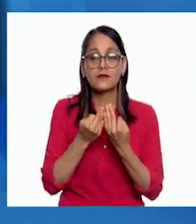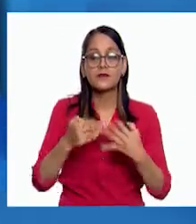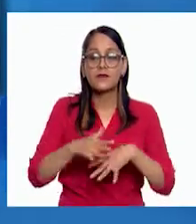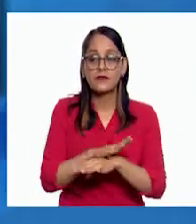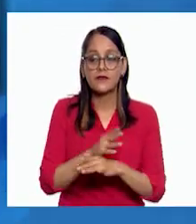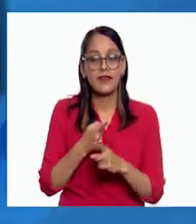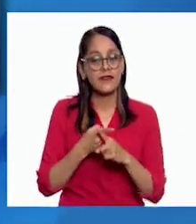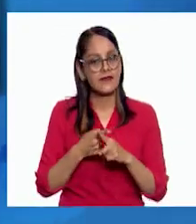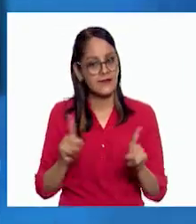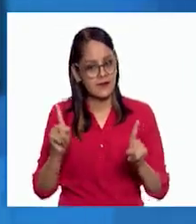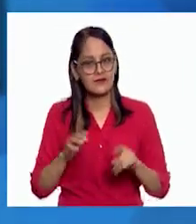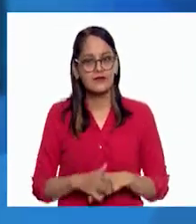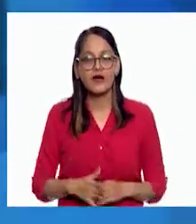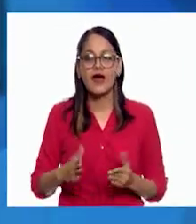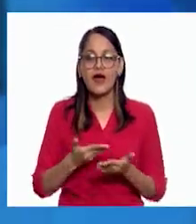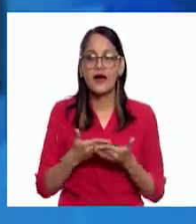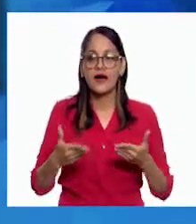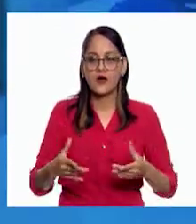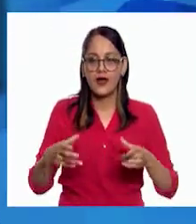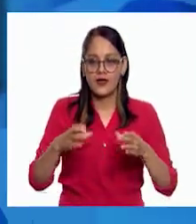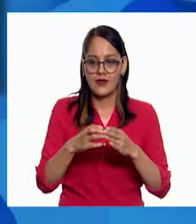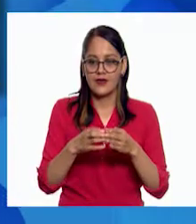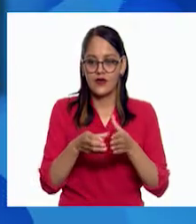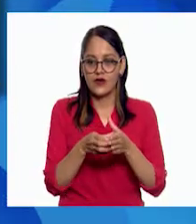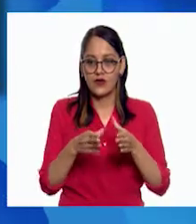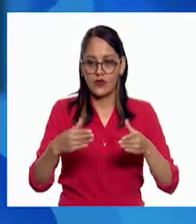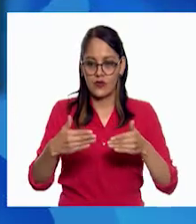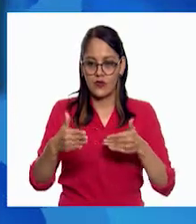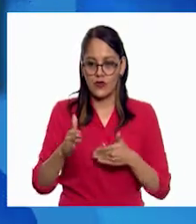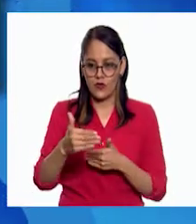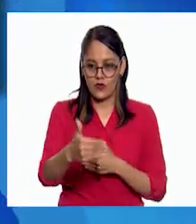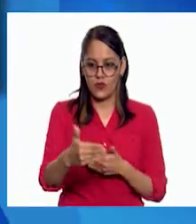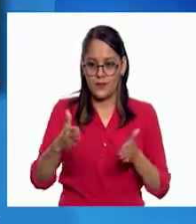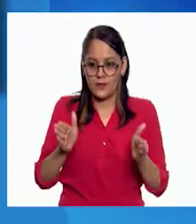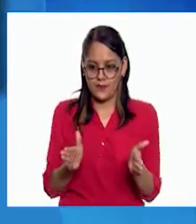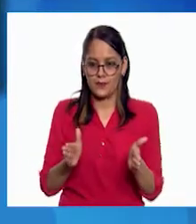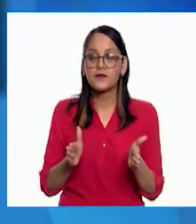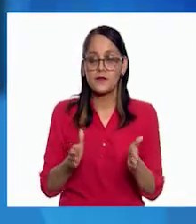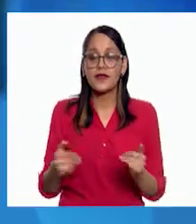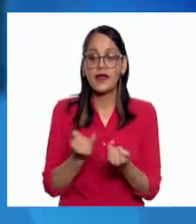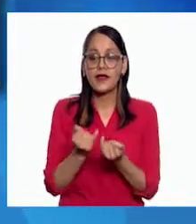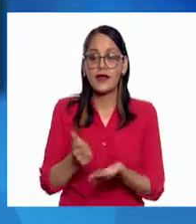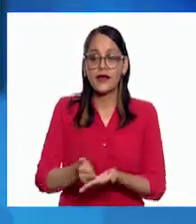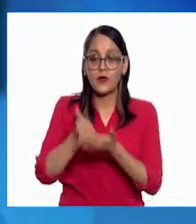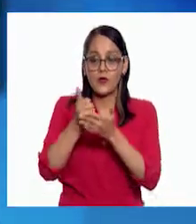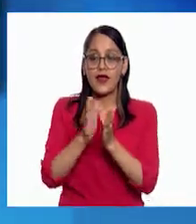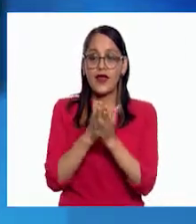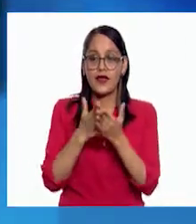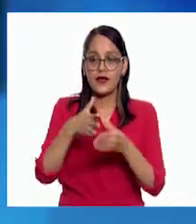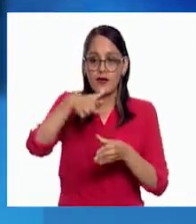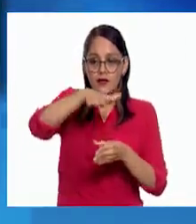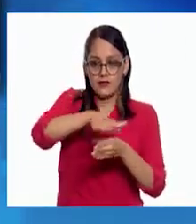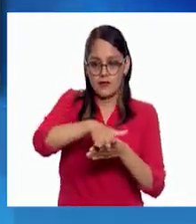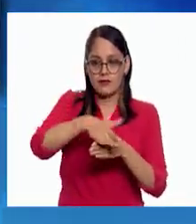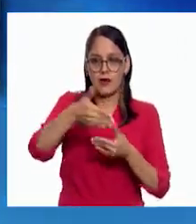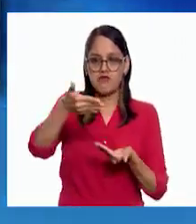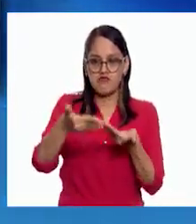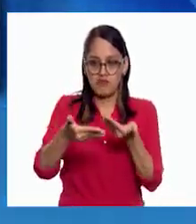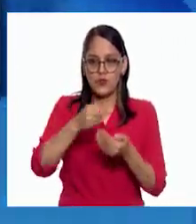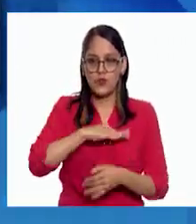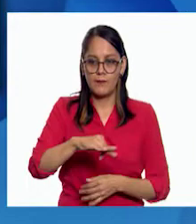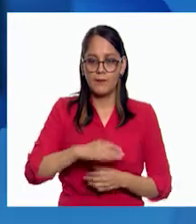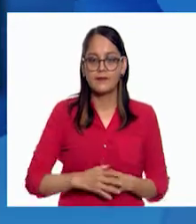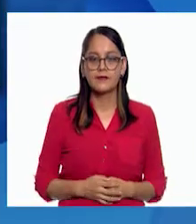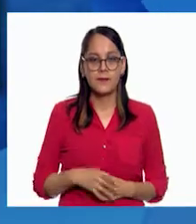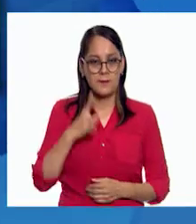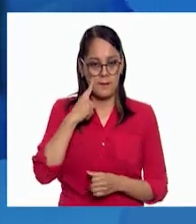forma distinta. La de un cubo. Pienso que eso ayudará a que el peso del libro se distribuya de manera uniforme. Comenzaré